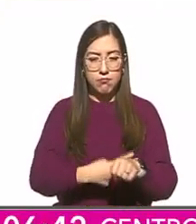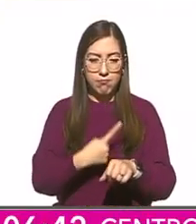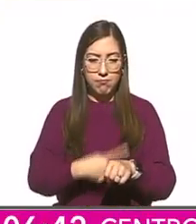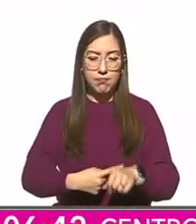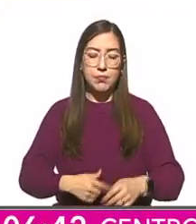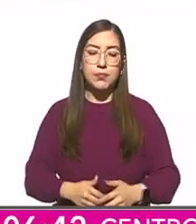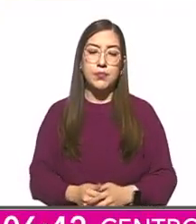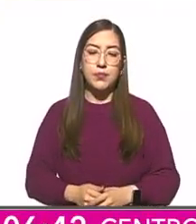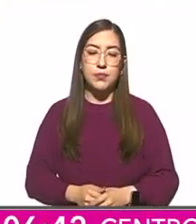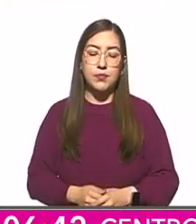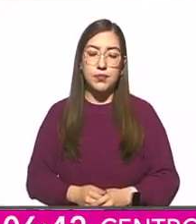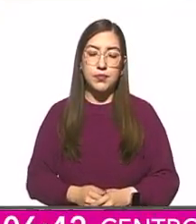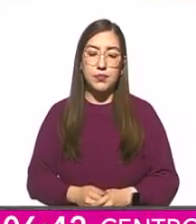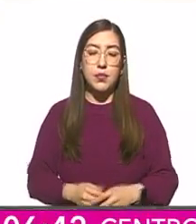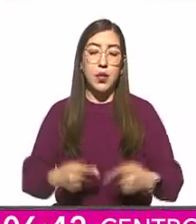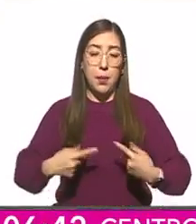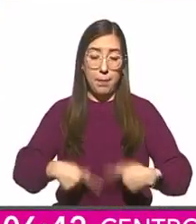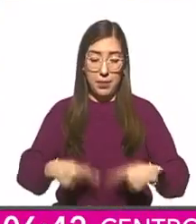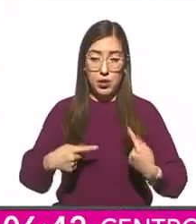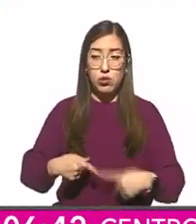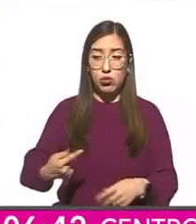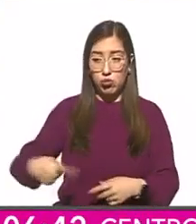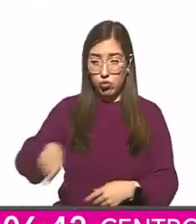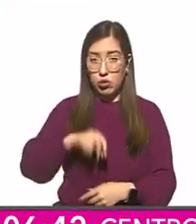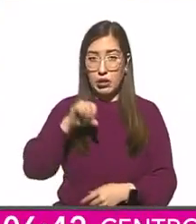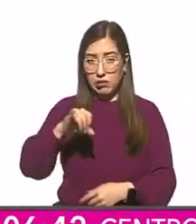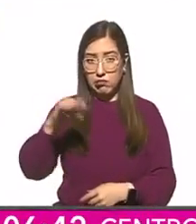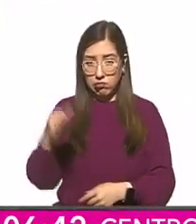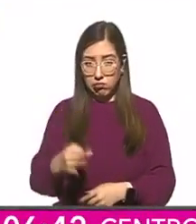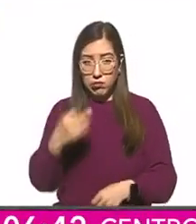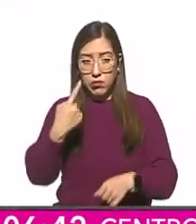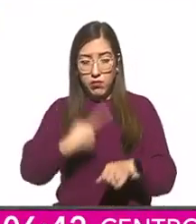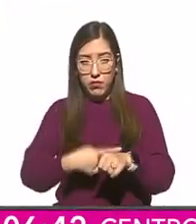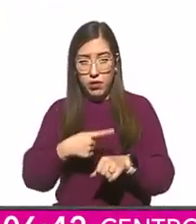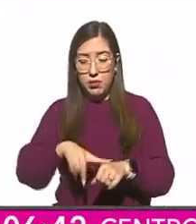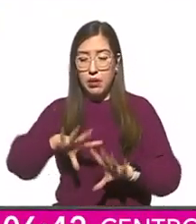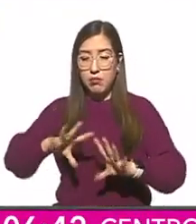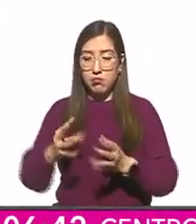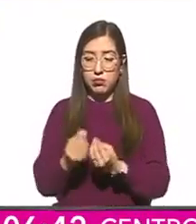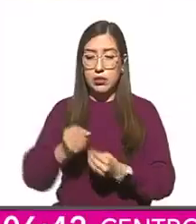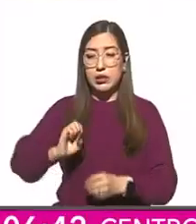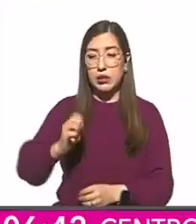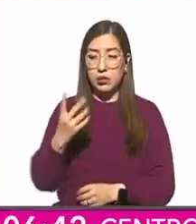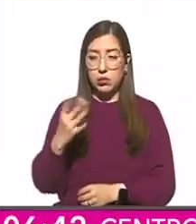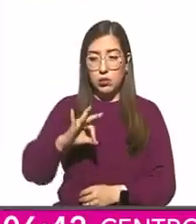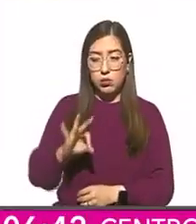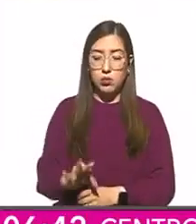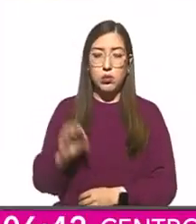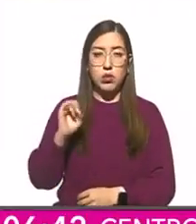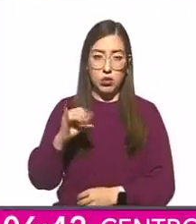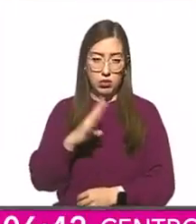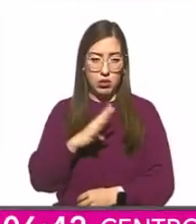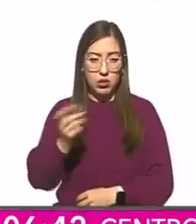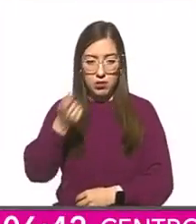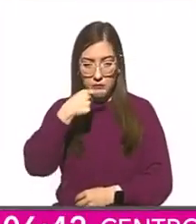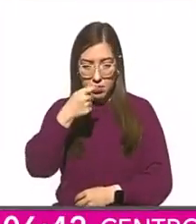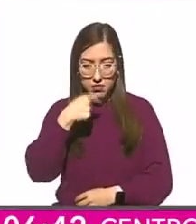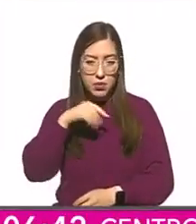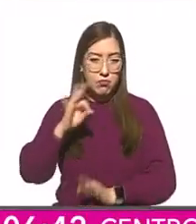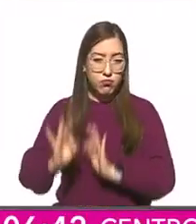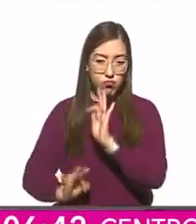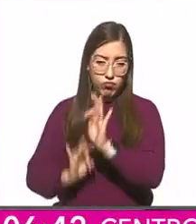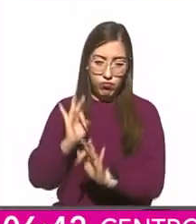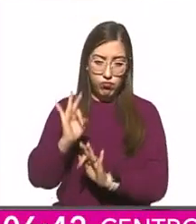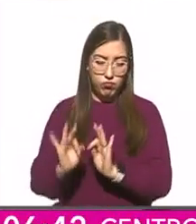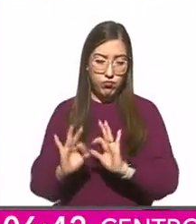De las personas diagnosticadas, 64% cuenta con tratamiento. En el 59%,